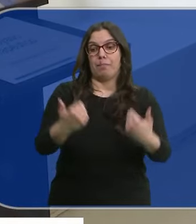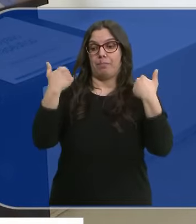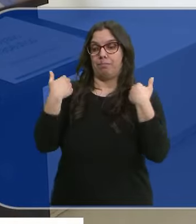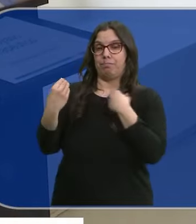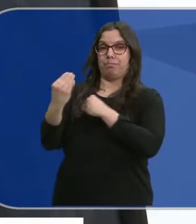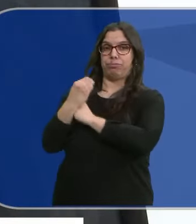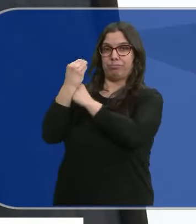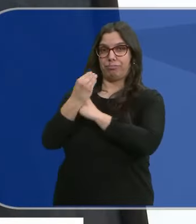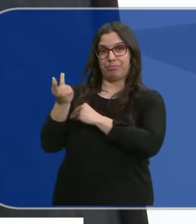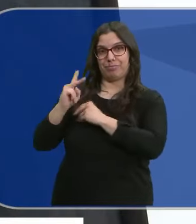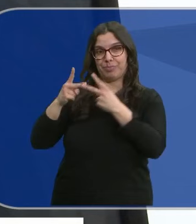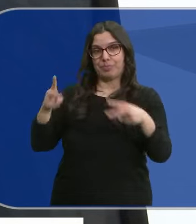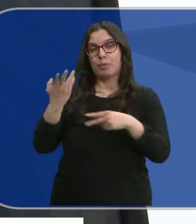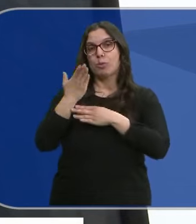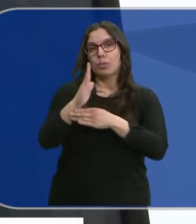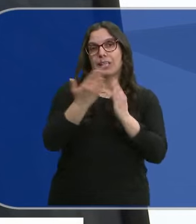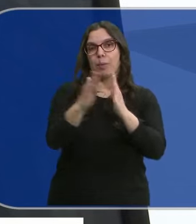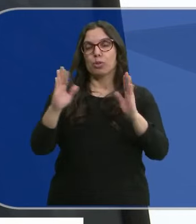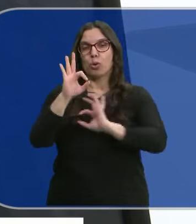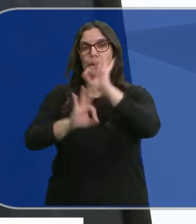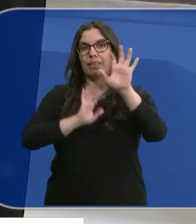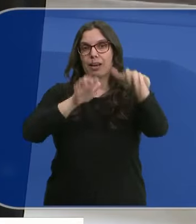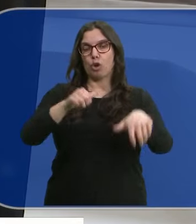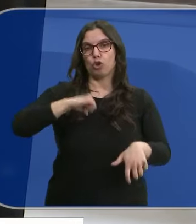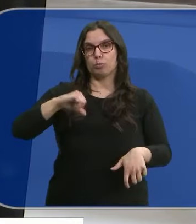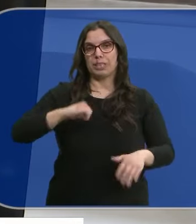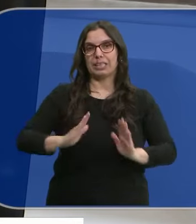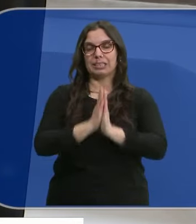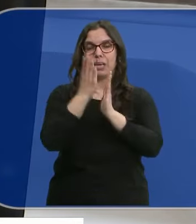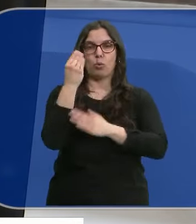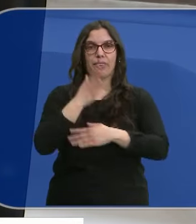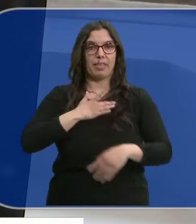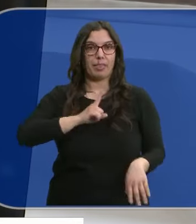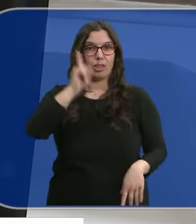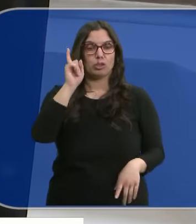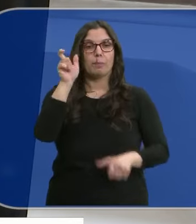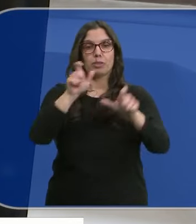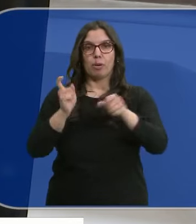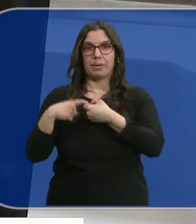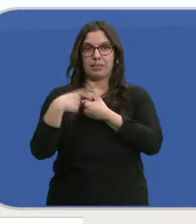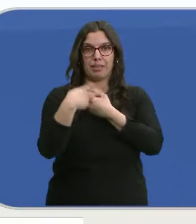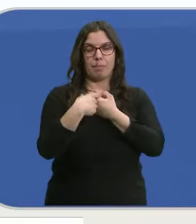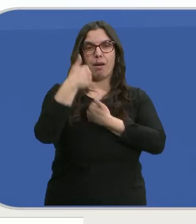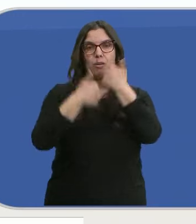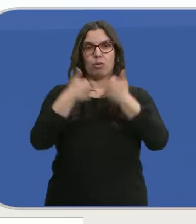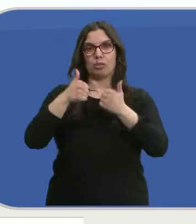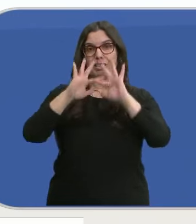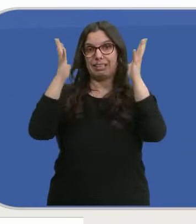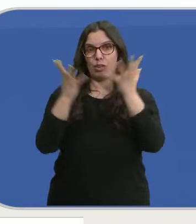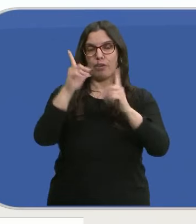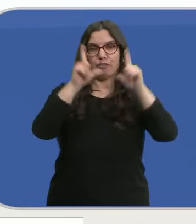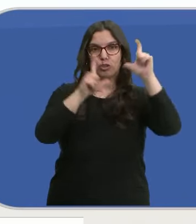que se dejan cuidar. Es la propuesta de la exposición que ha organizado en León el Hospital San Juan de Dios con los participantes de su Certamen Internacional de